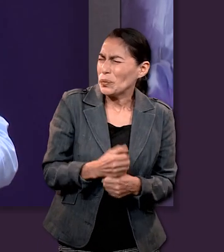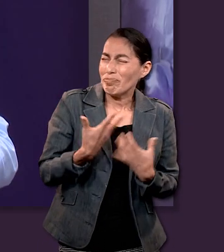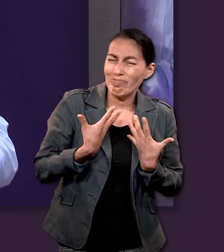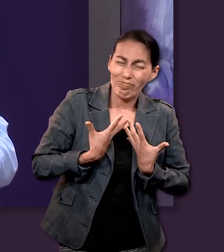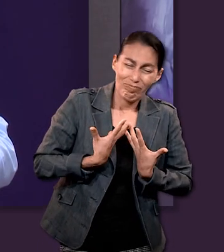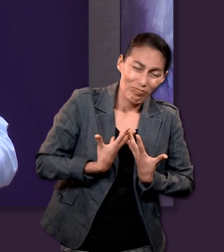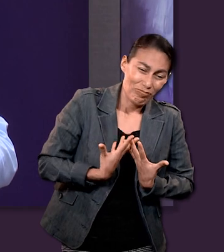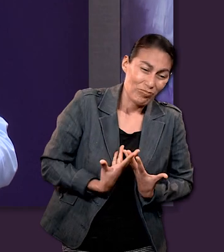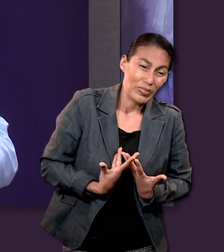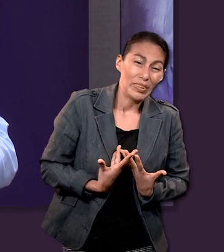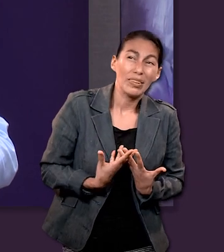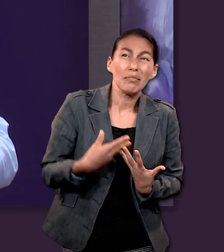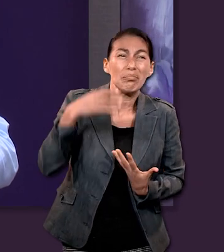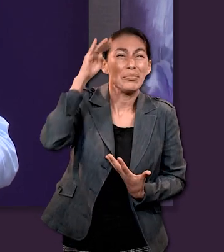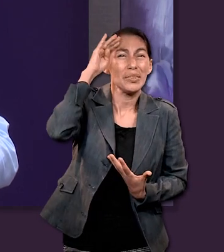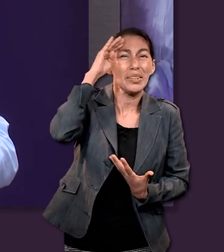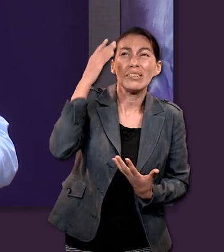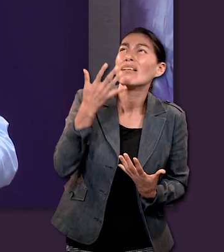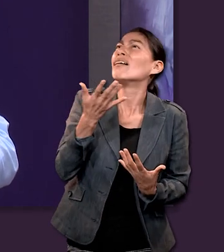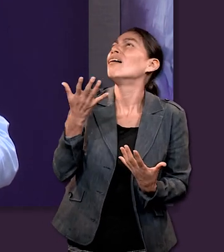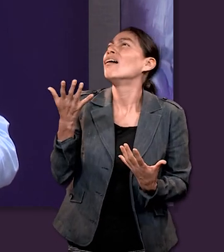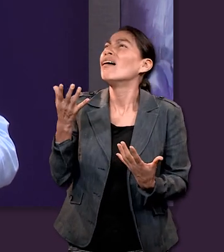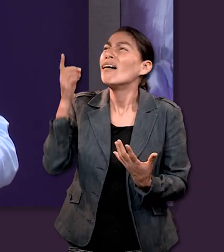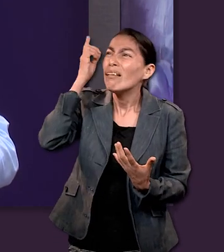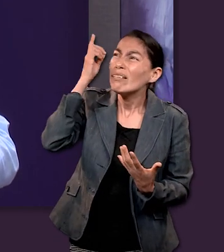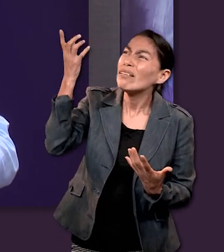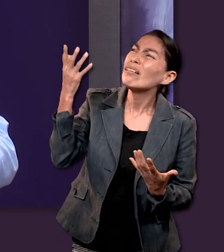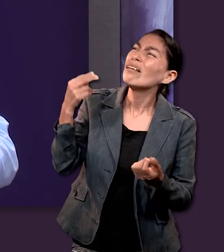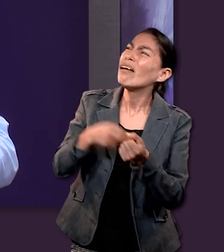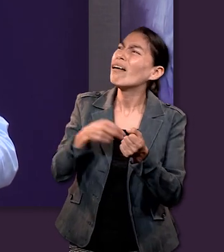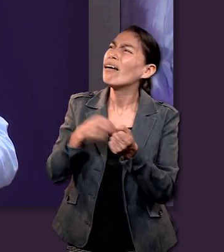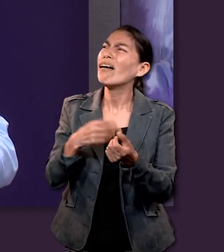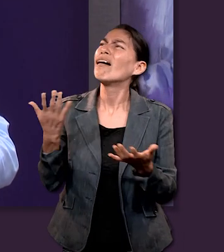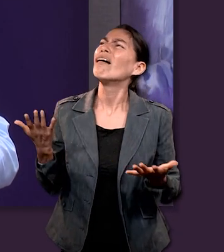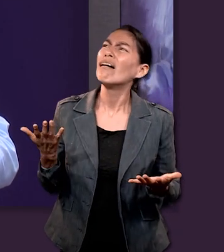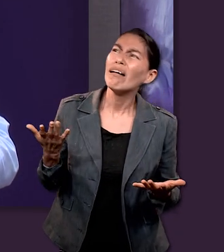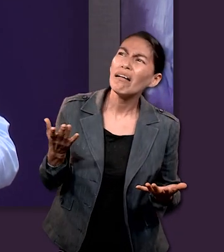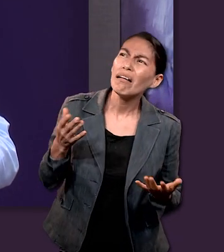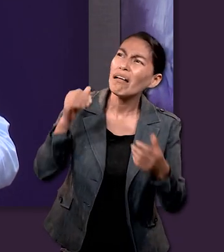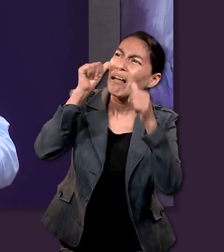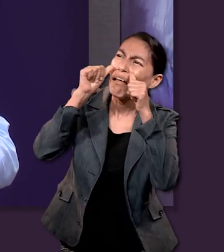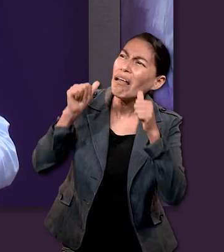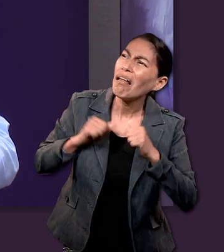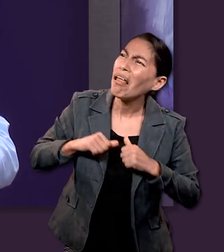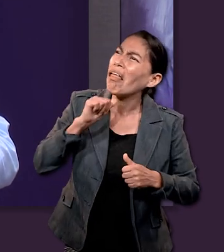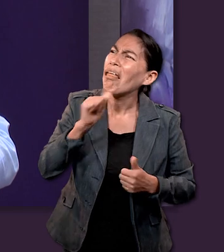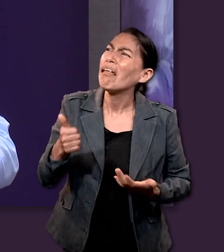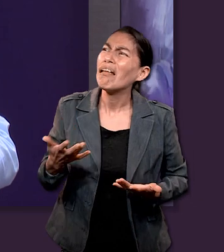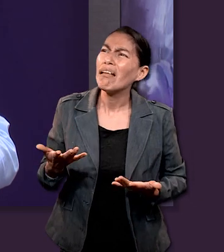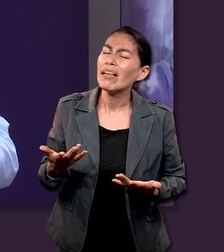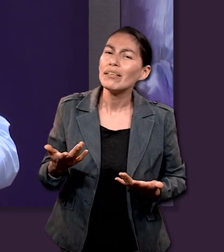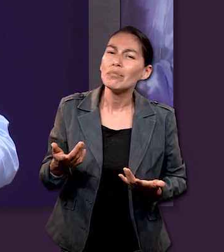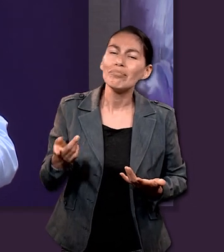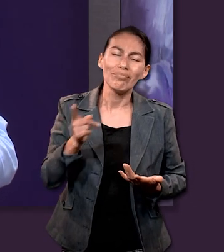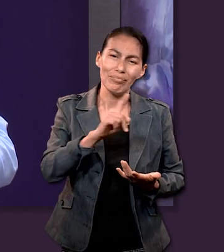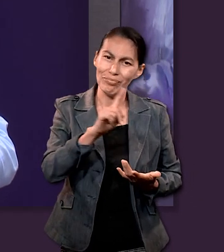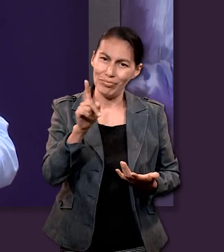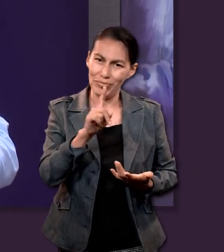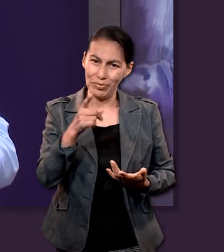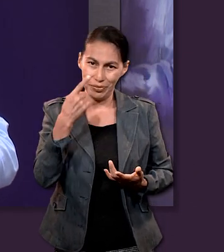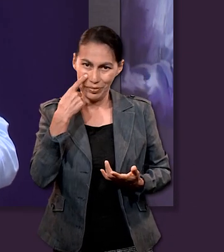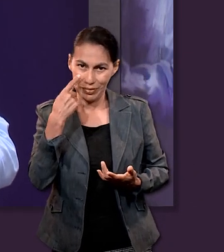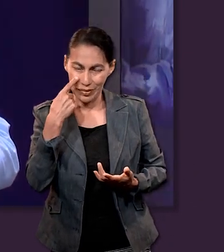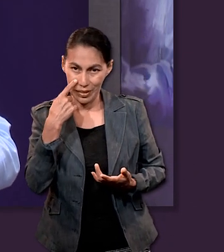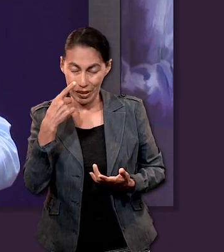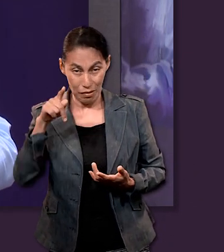Dios? no me escuchan ¿no? pero me llena de alegría el saber que que yo me canso como